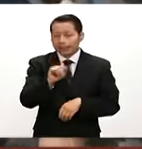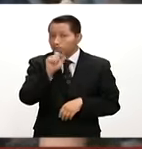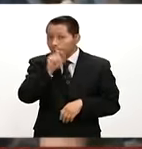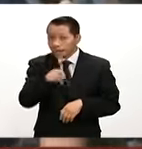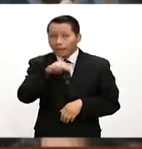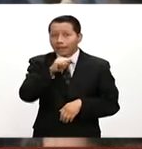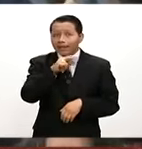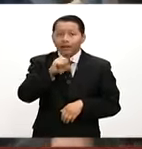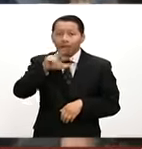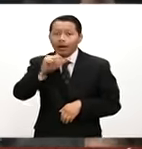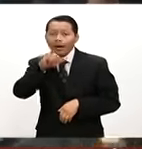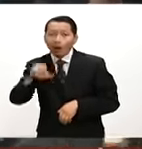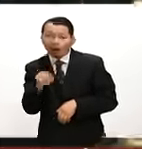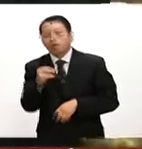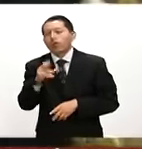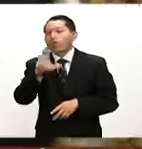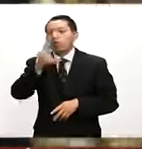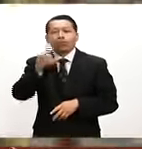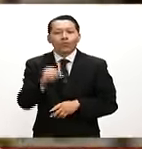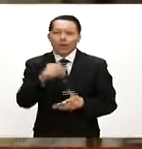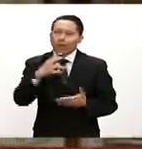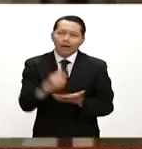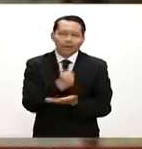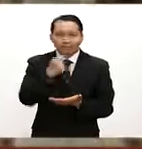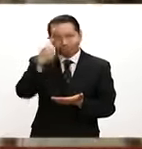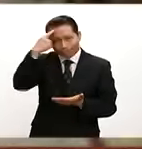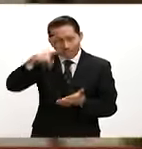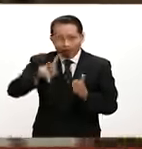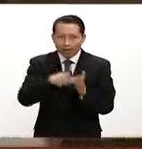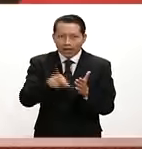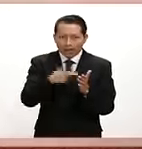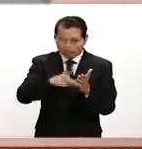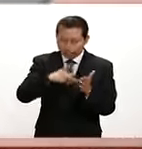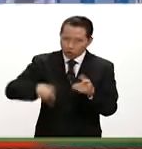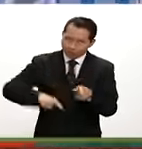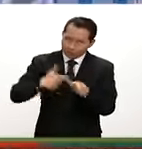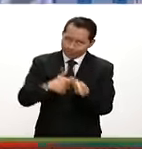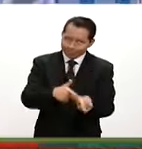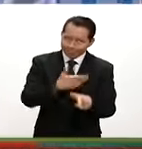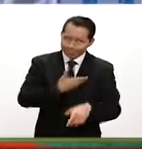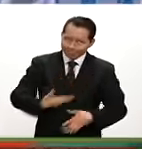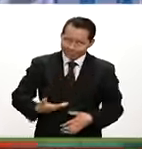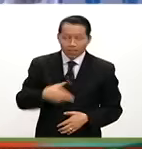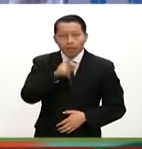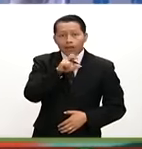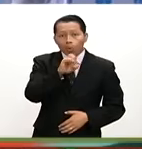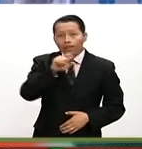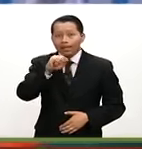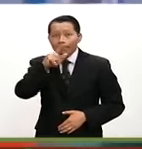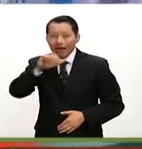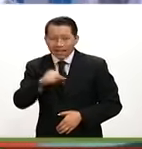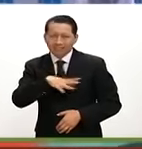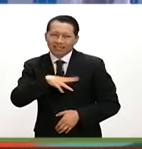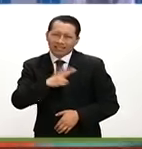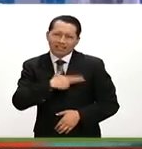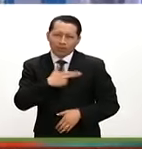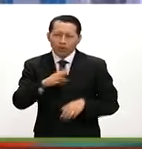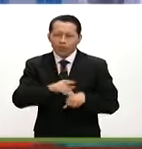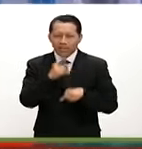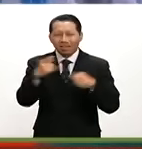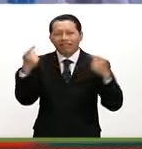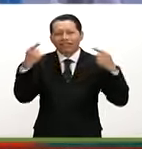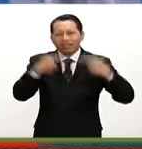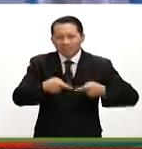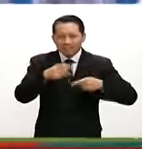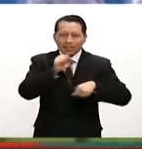Rajoy no consigue la investidura para renovar su gobierno Raúl Jiménez terminó lesionado en el encuentro